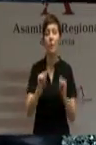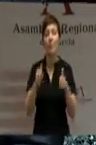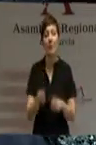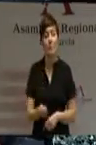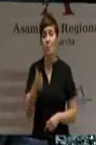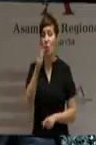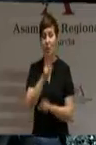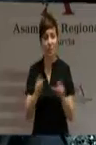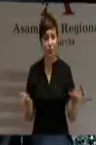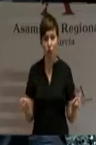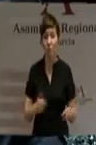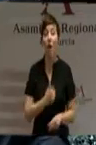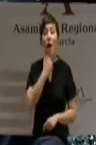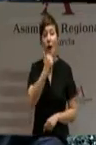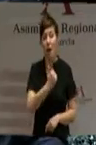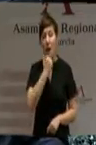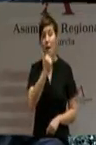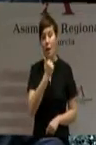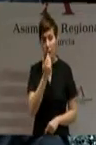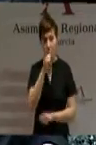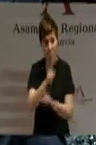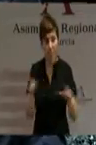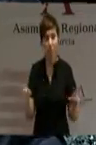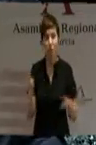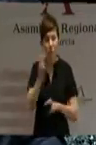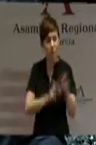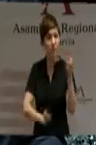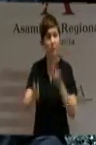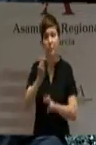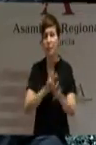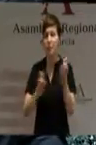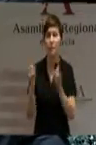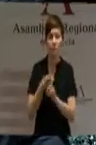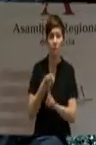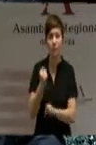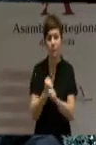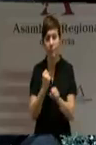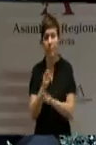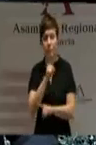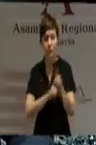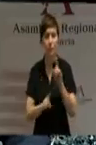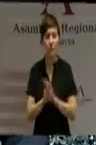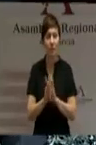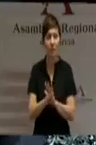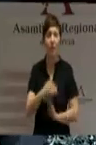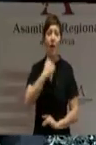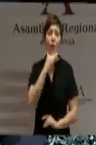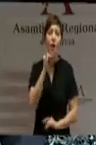Y el resto de las personas que buscan una salida por fin tienen esperanza para encontrar un empleo.